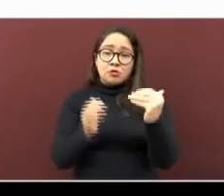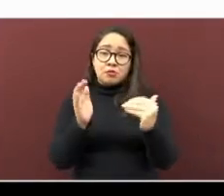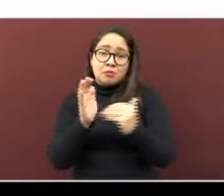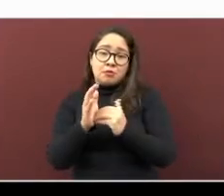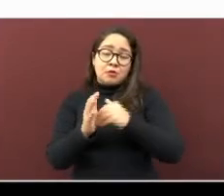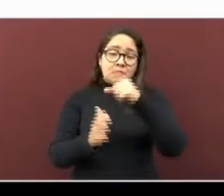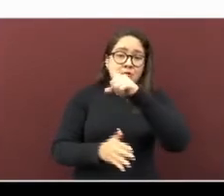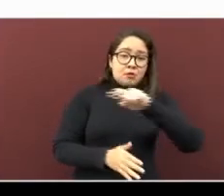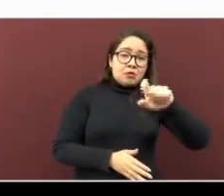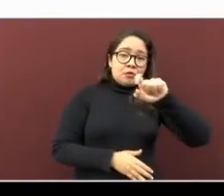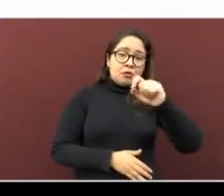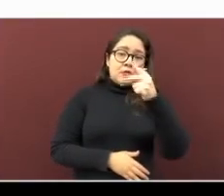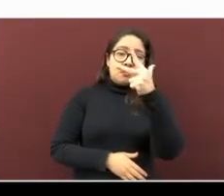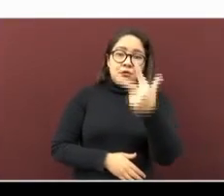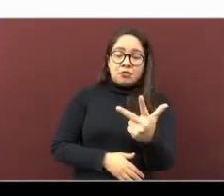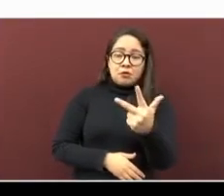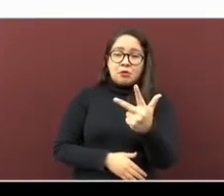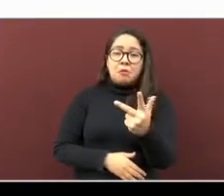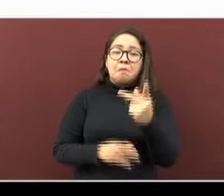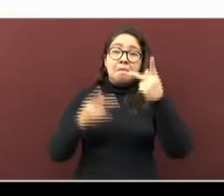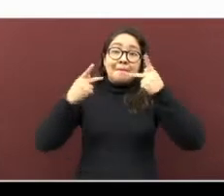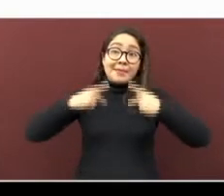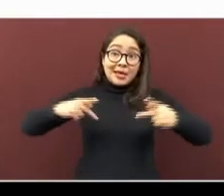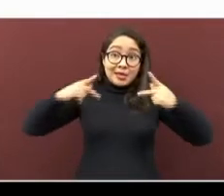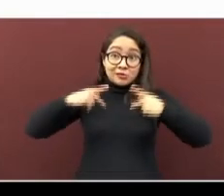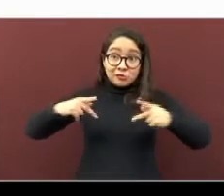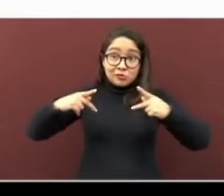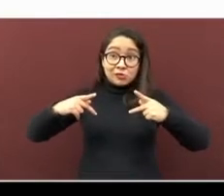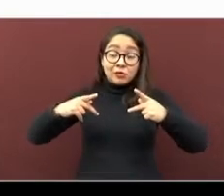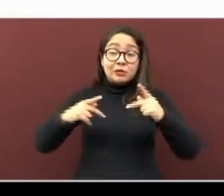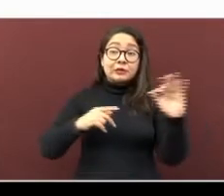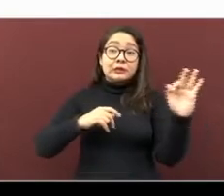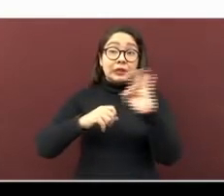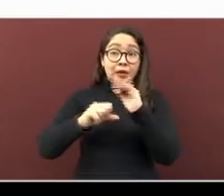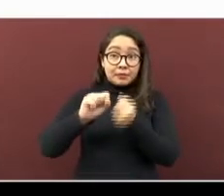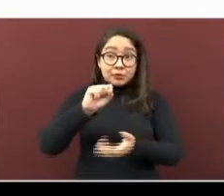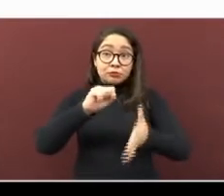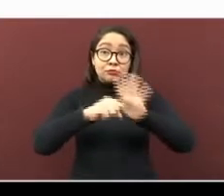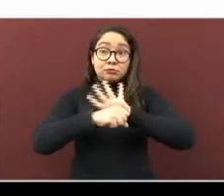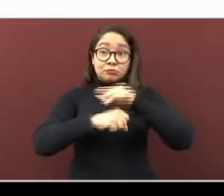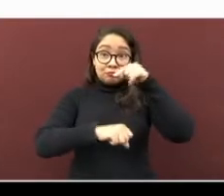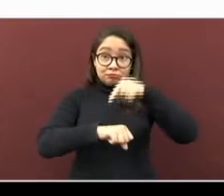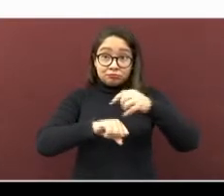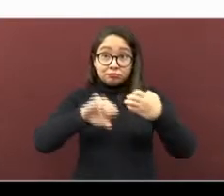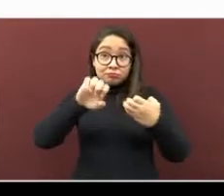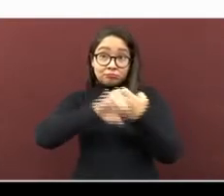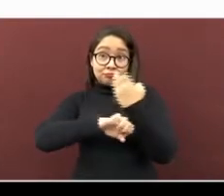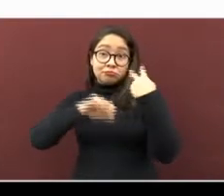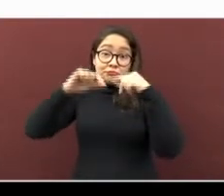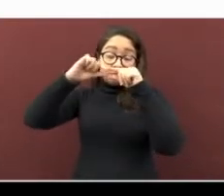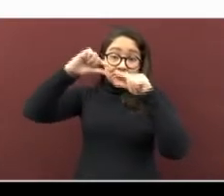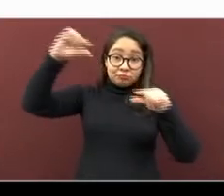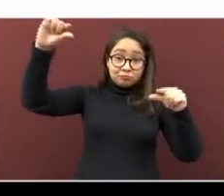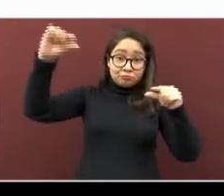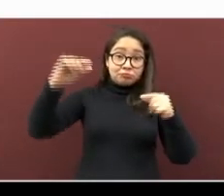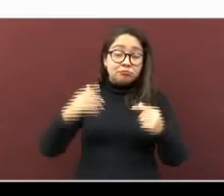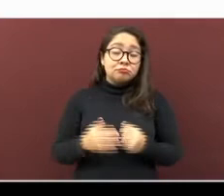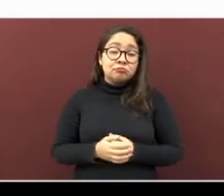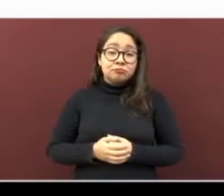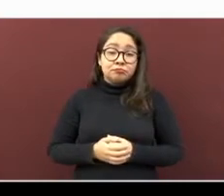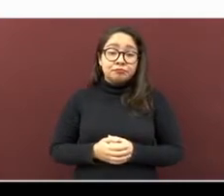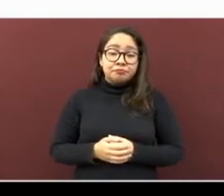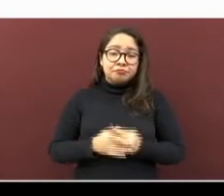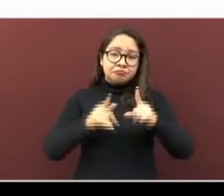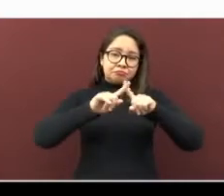128 los pacientes con diagnóstico probable de COVID-19 atendidos